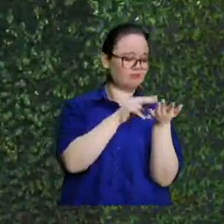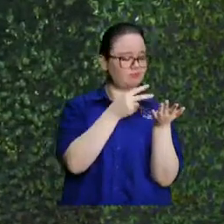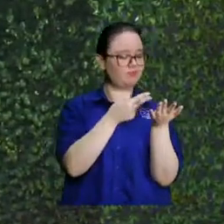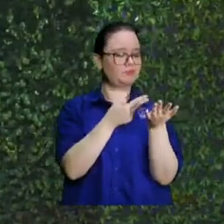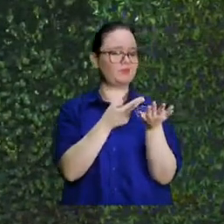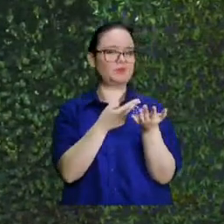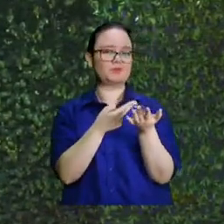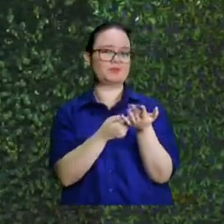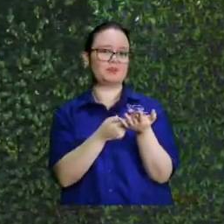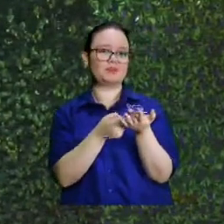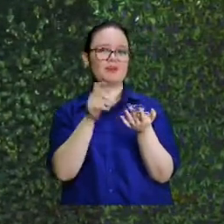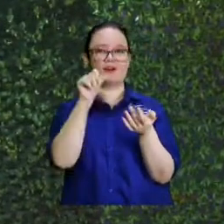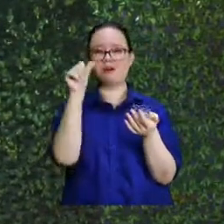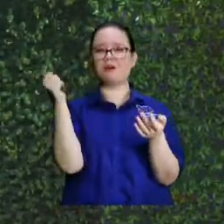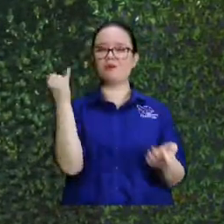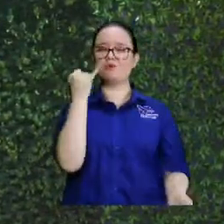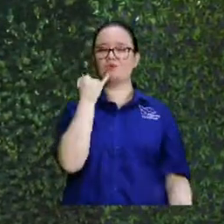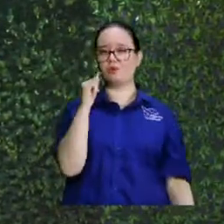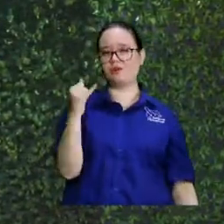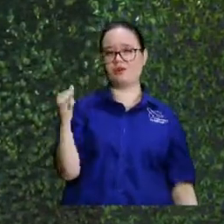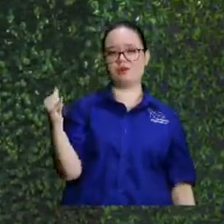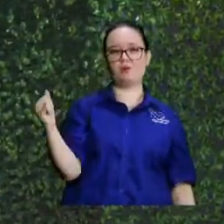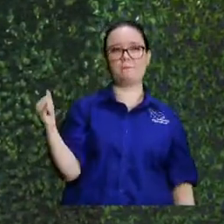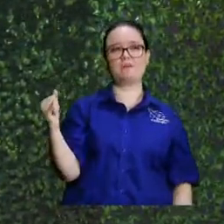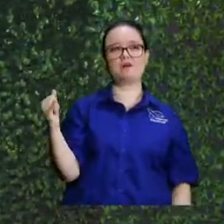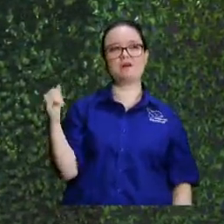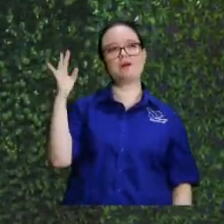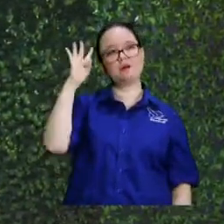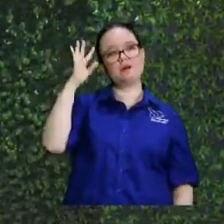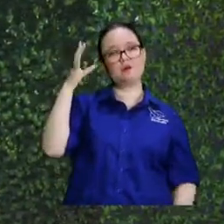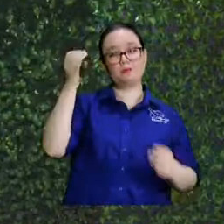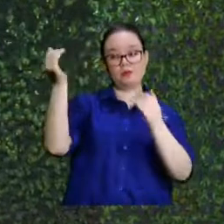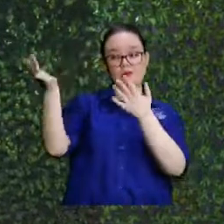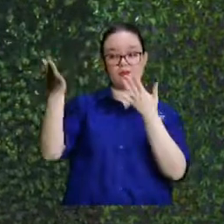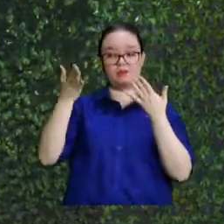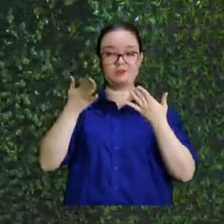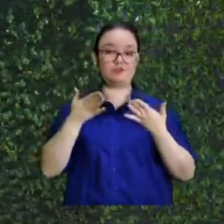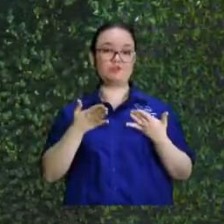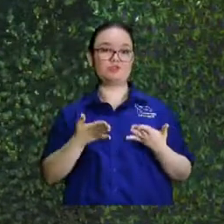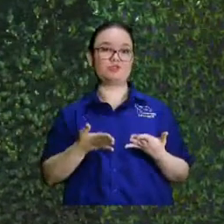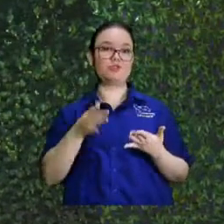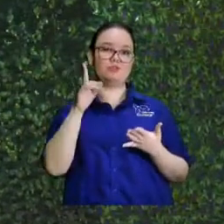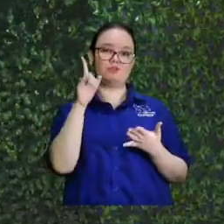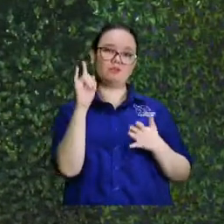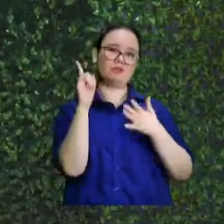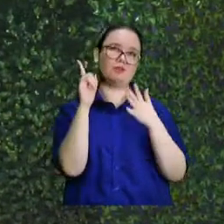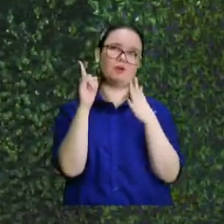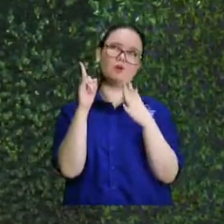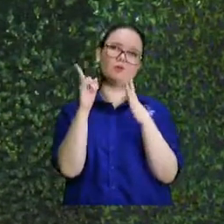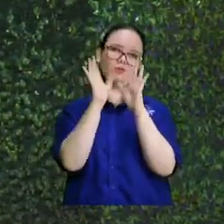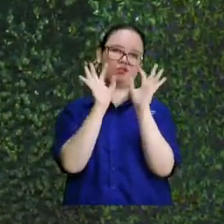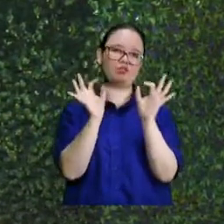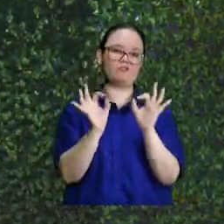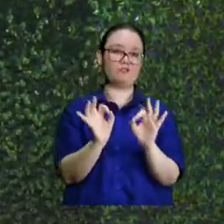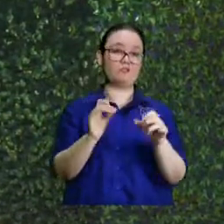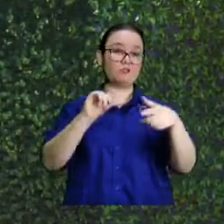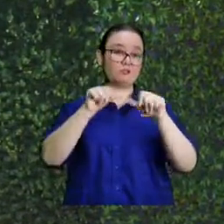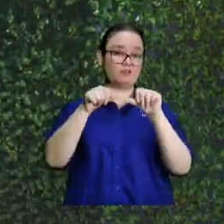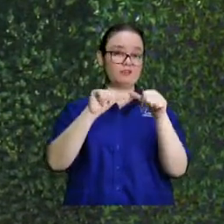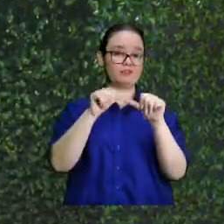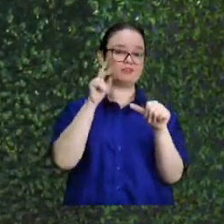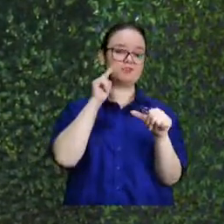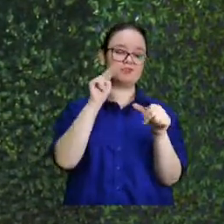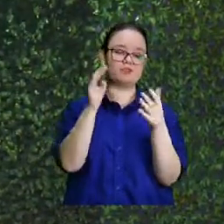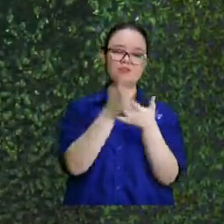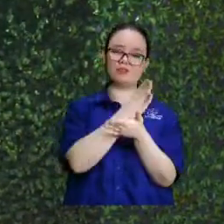idioma y que Dios los bendiga a ellos y a sus familias. Porque nos dejaron. Eso es dejar un legado extraordinario. Eso es dejar una